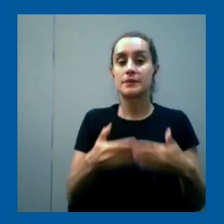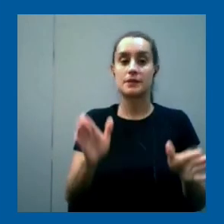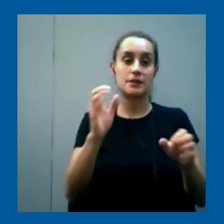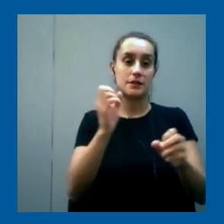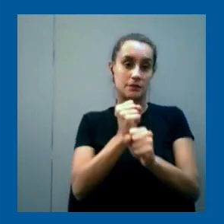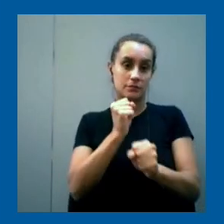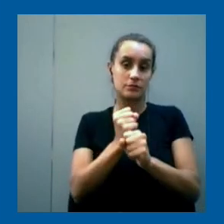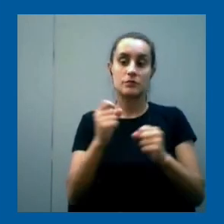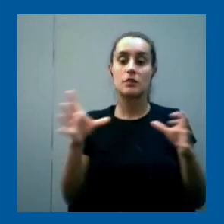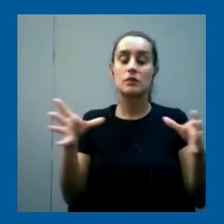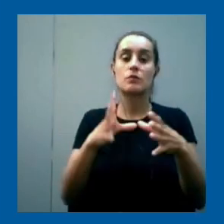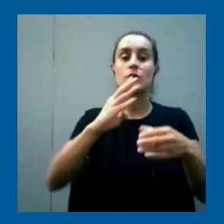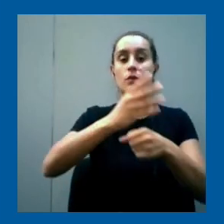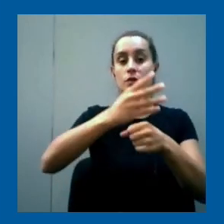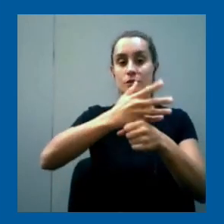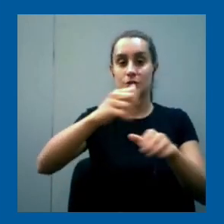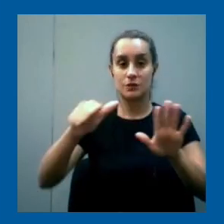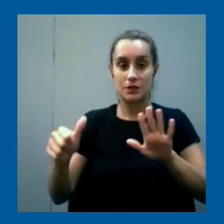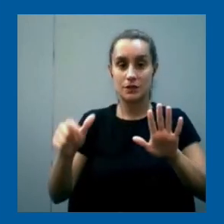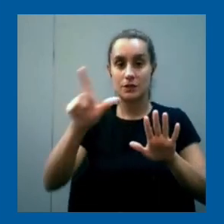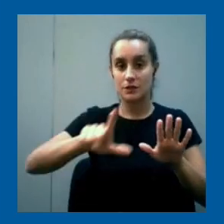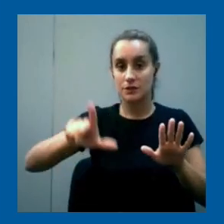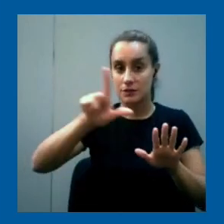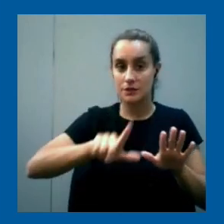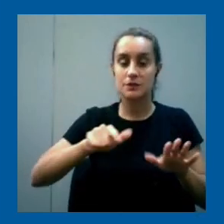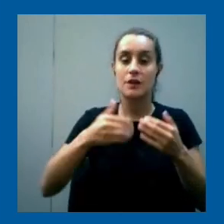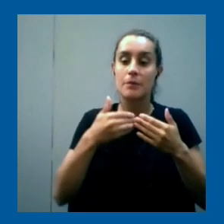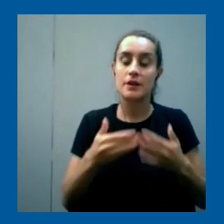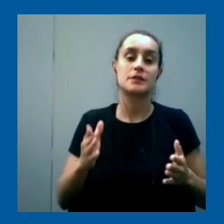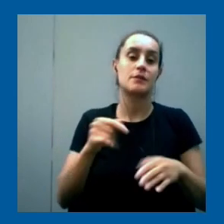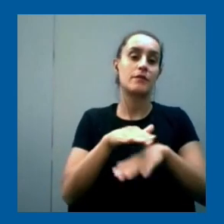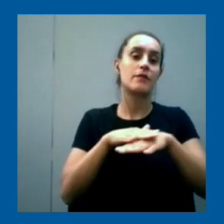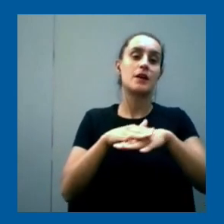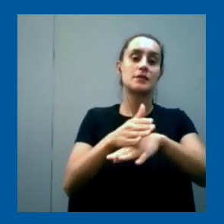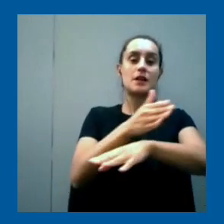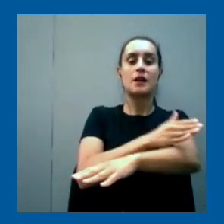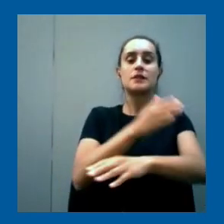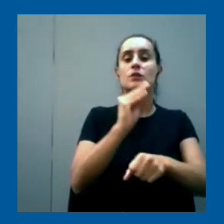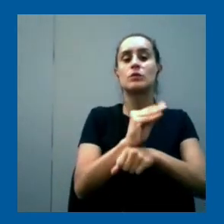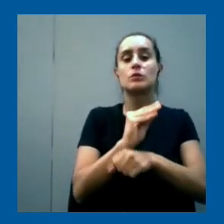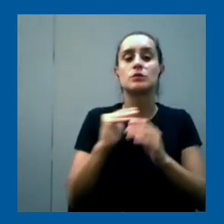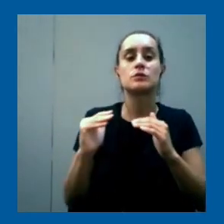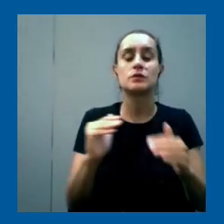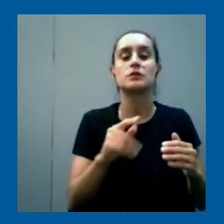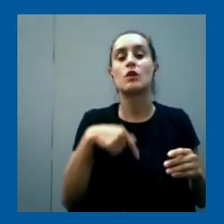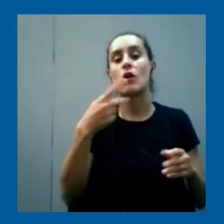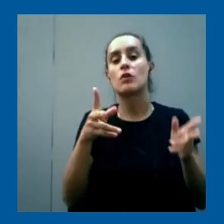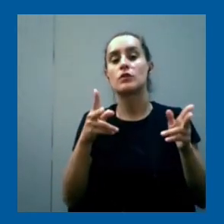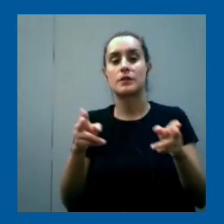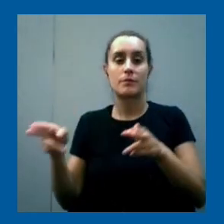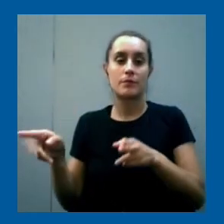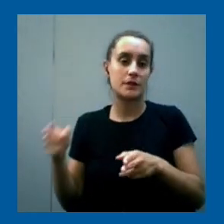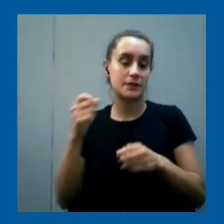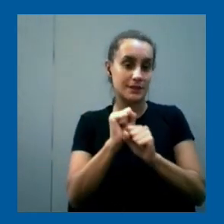los alumnos de bachillerato partiendo de base de cursos de nivelación y módulos en los cuales tratemos